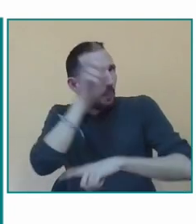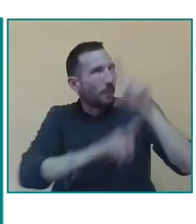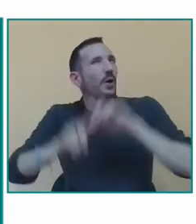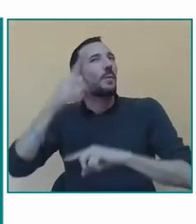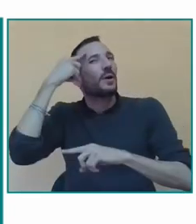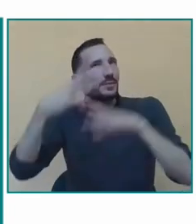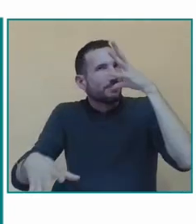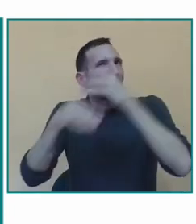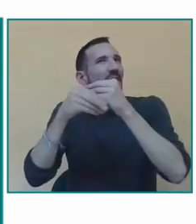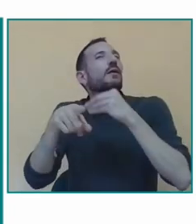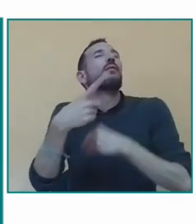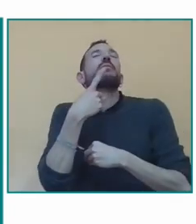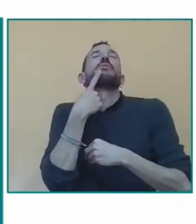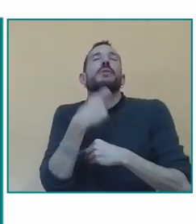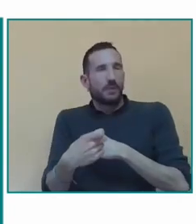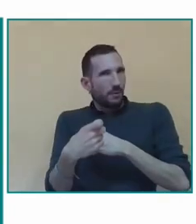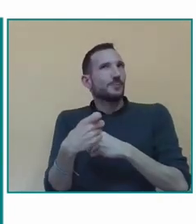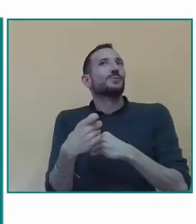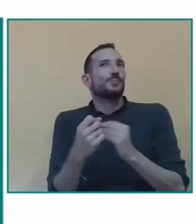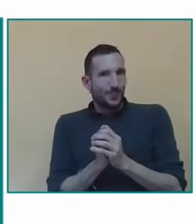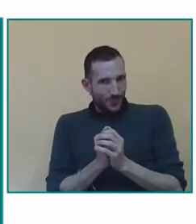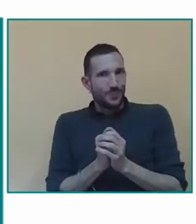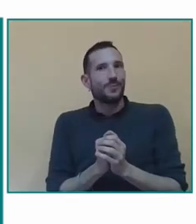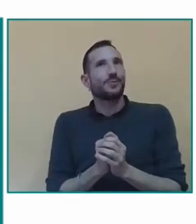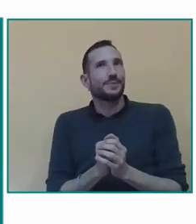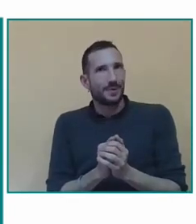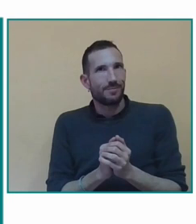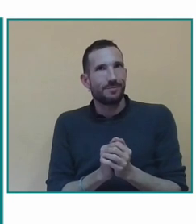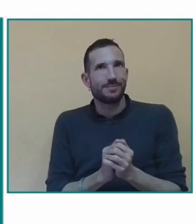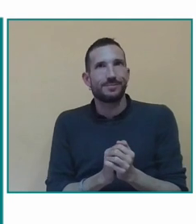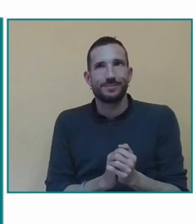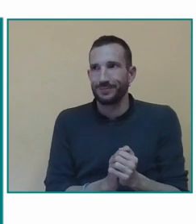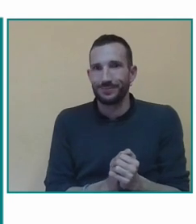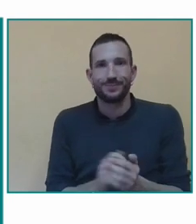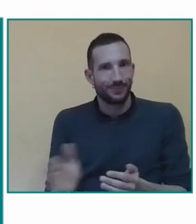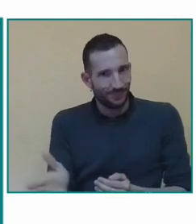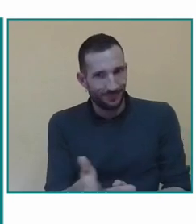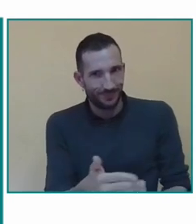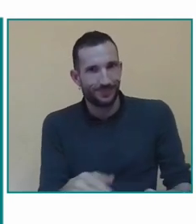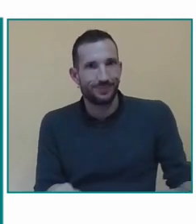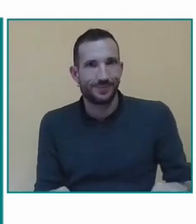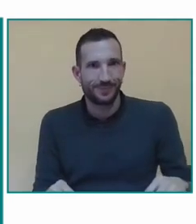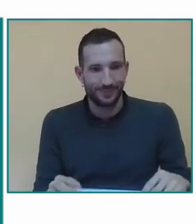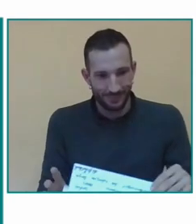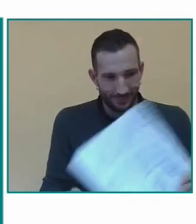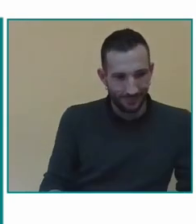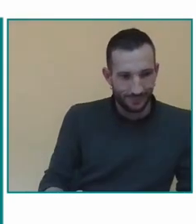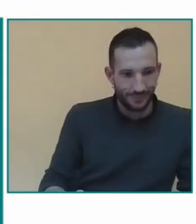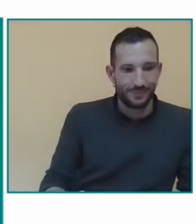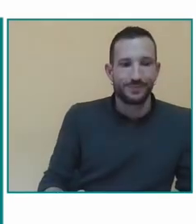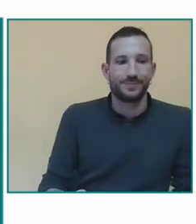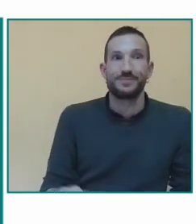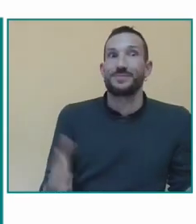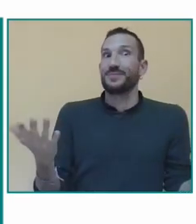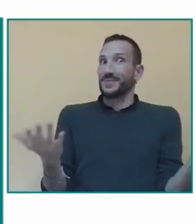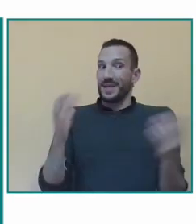poderse comunicar con el resto de los compañeros también hay alumnos con dificultades añadidas o con discapacidades